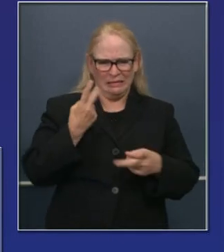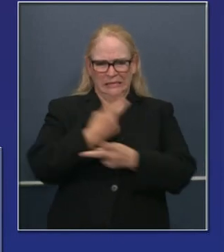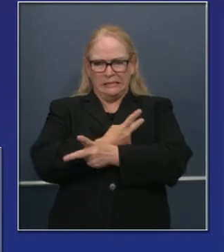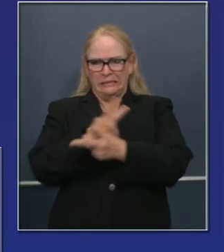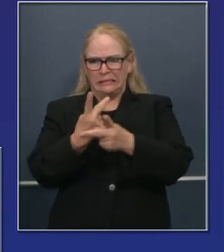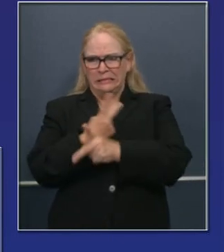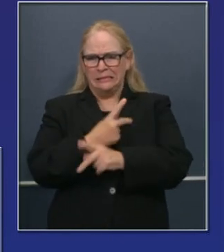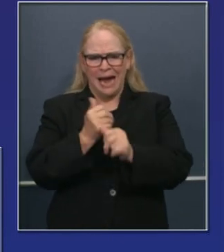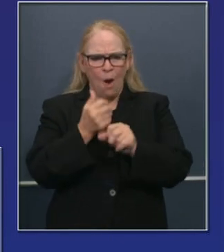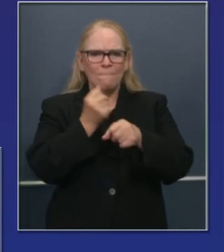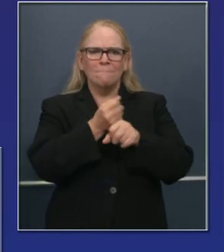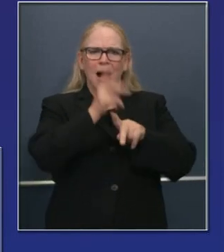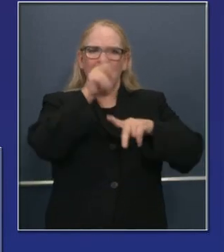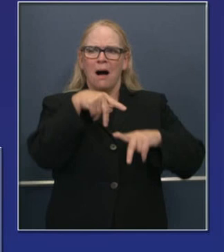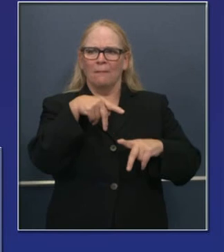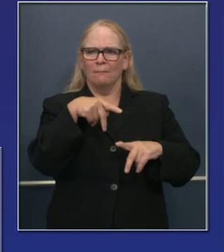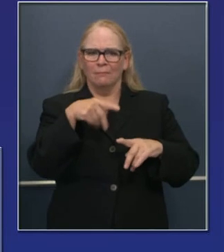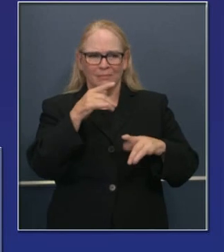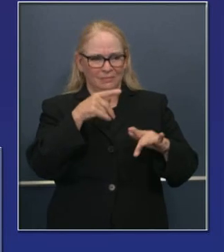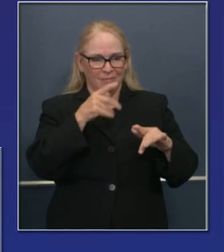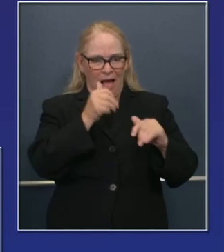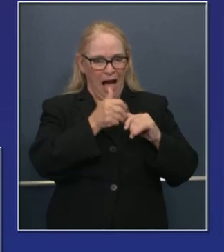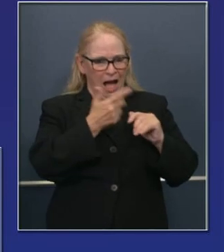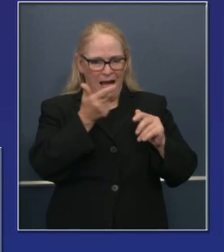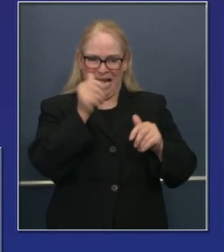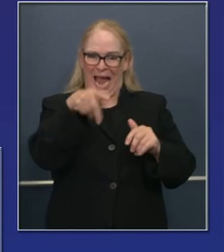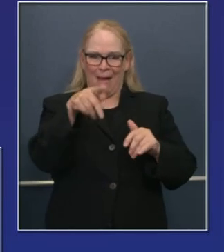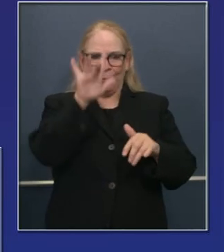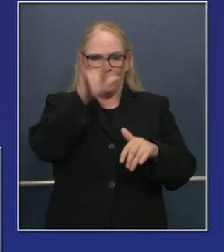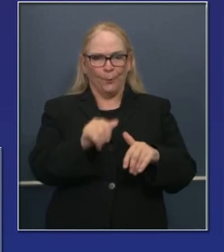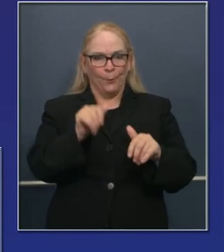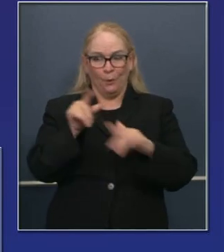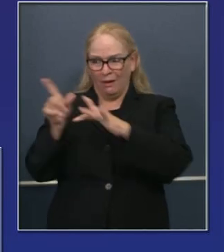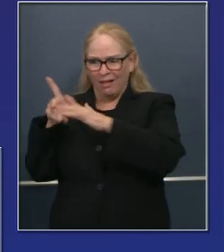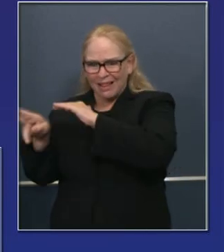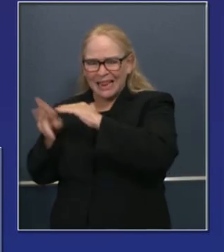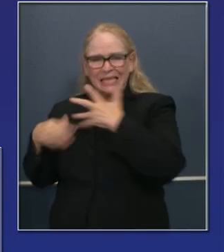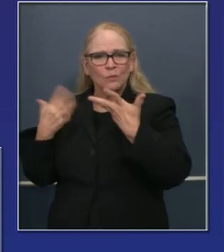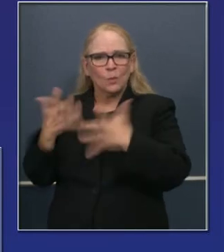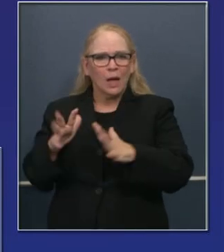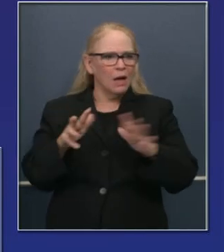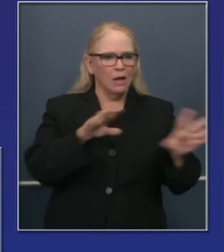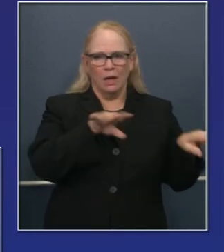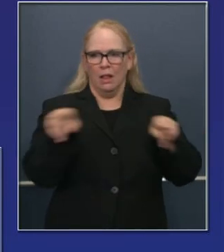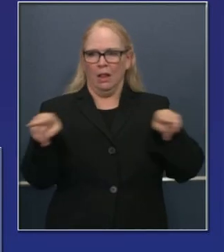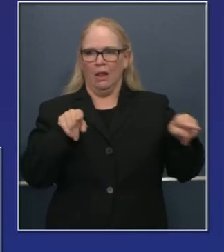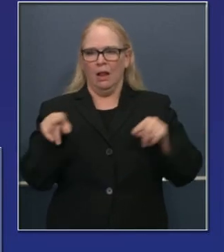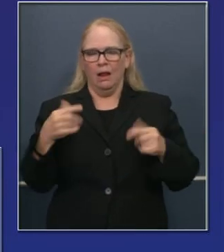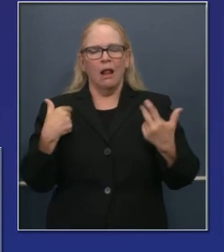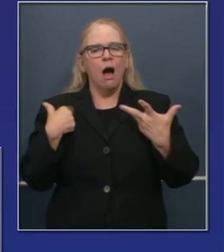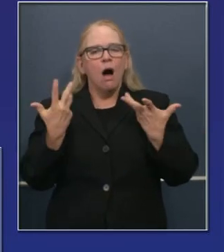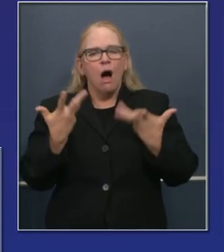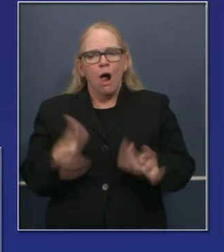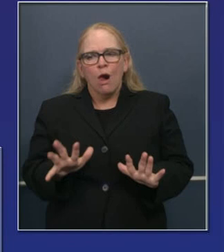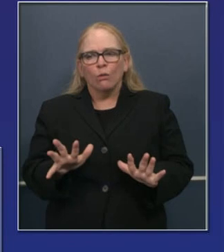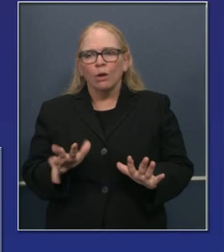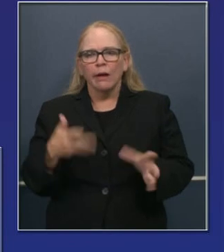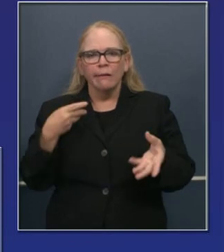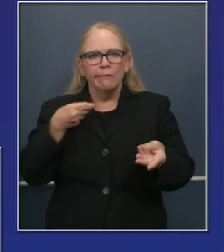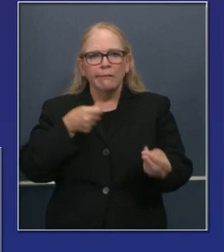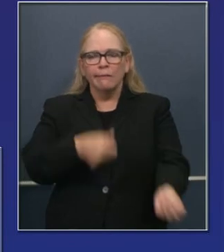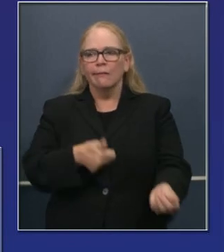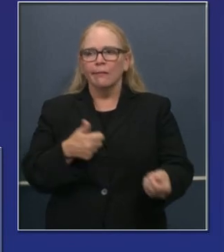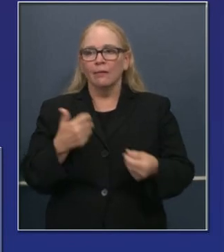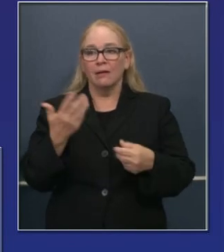para recuperar esa falta. Ya hemos destinado más de 75% del